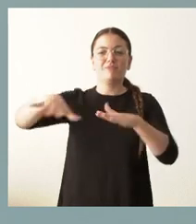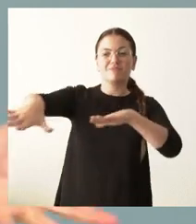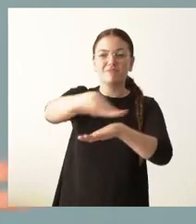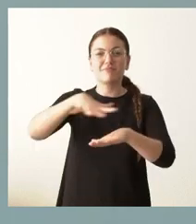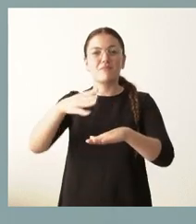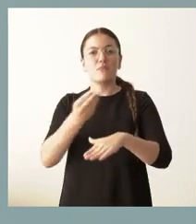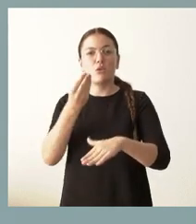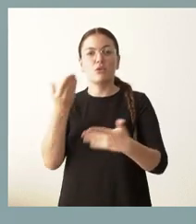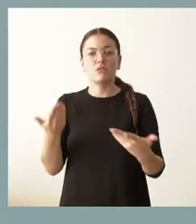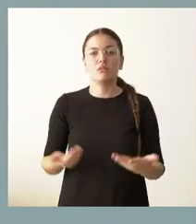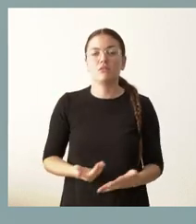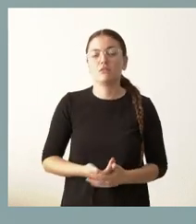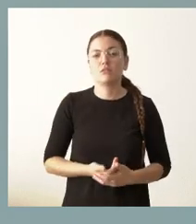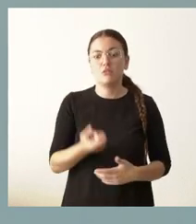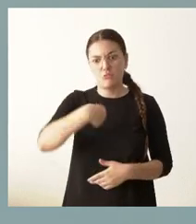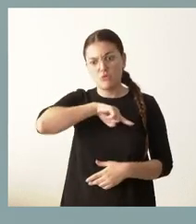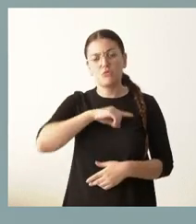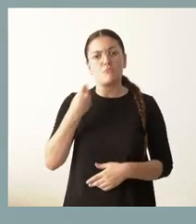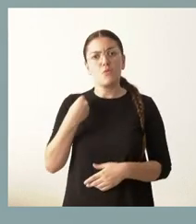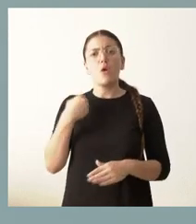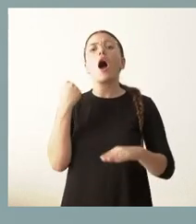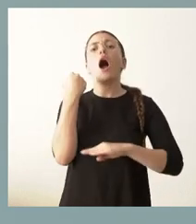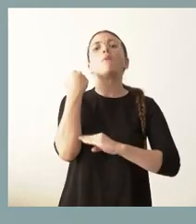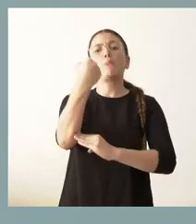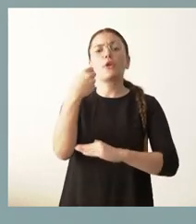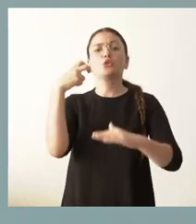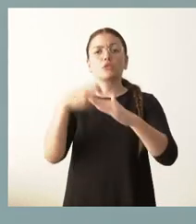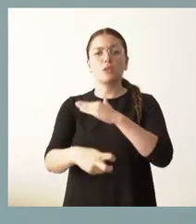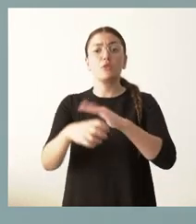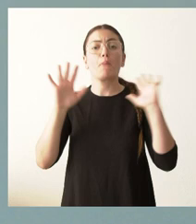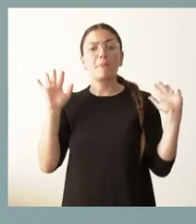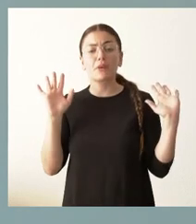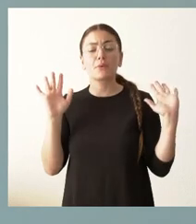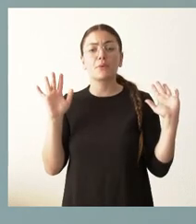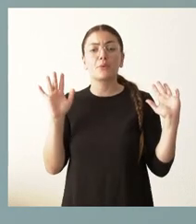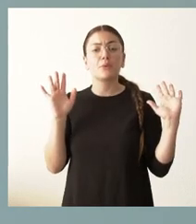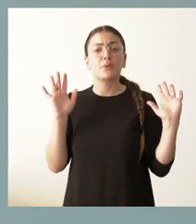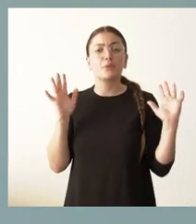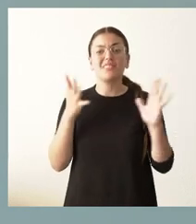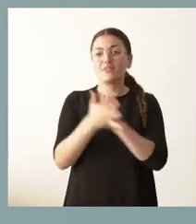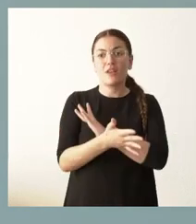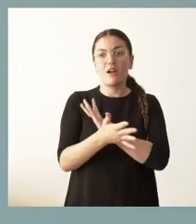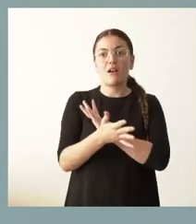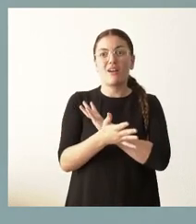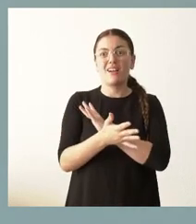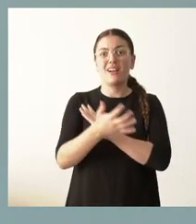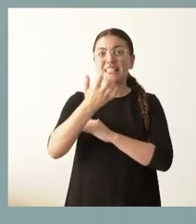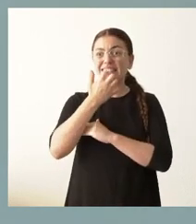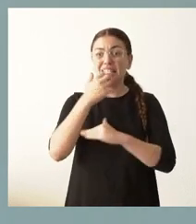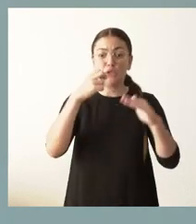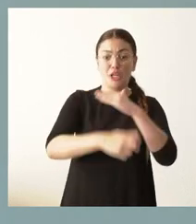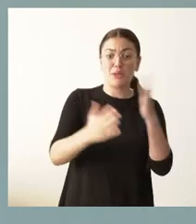Nosotros apoyaríamos esa posición en favor del soterramiento, pero también le digo que nosotros no vamos a dejar de ayudar al